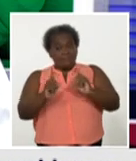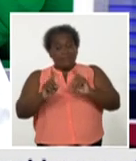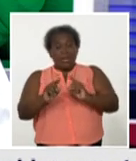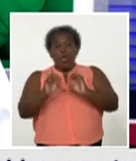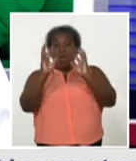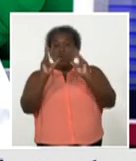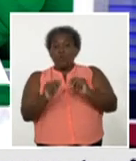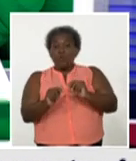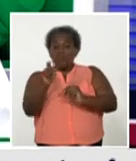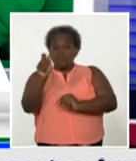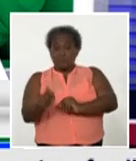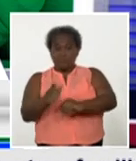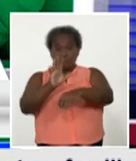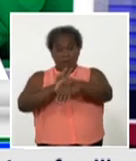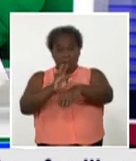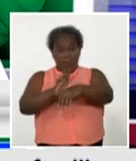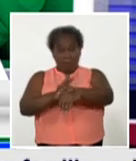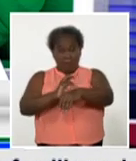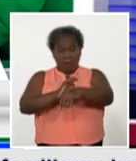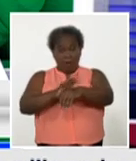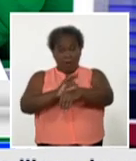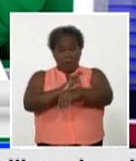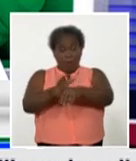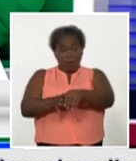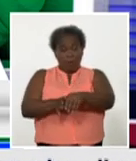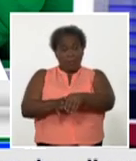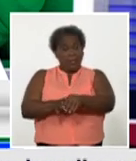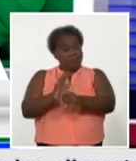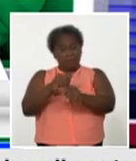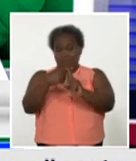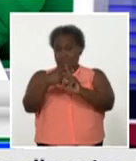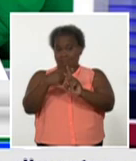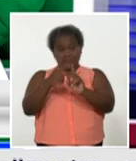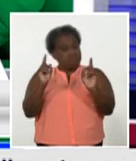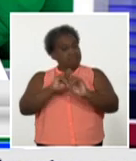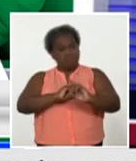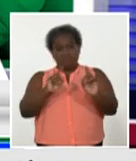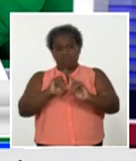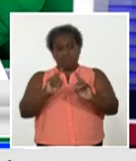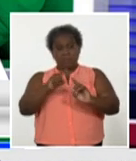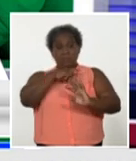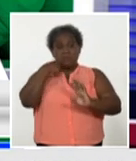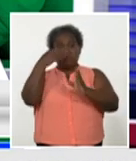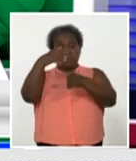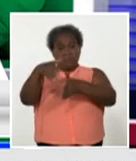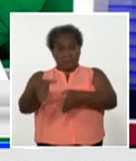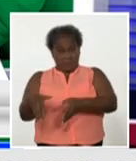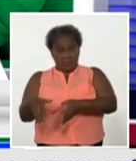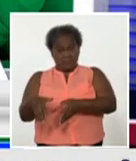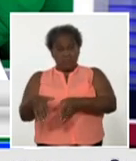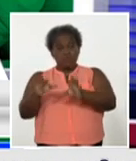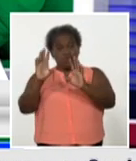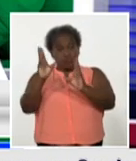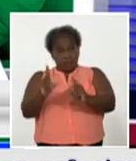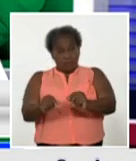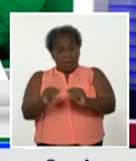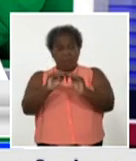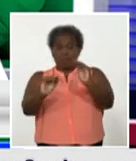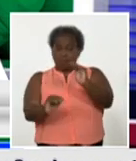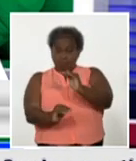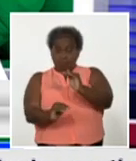de casos, la incidencia de casos confirmados de COVID, y los fallecidos, aunque cifra inferior, pero todavía